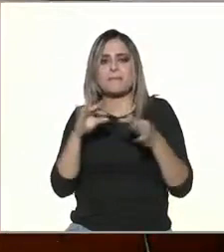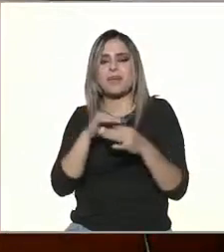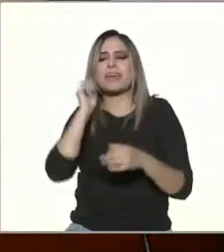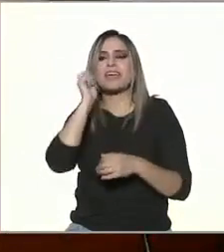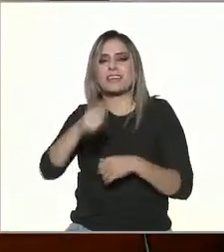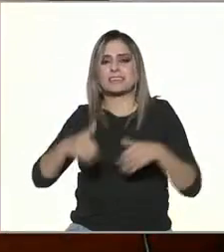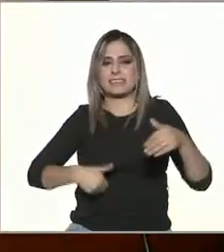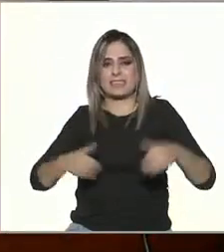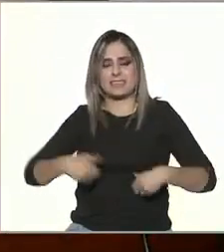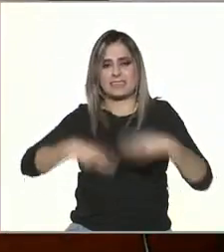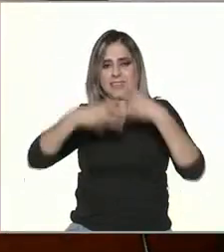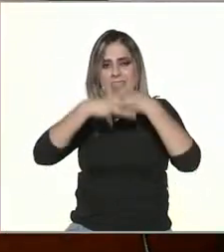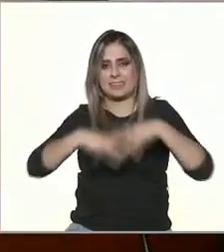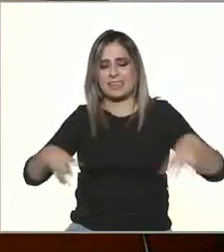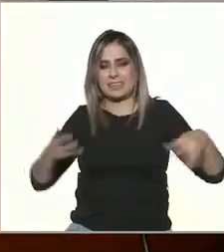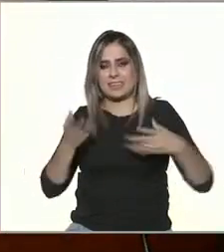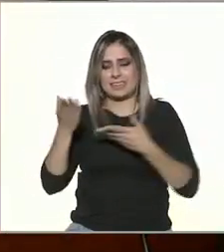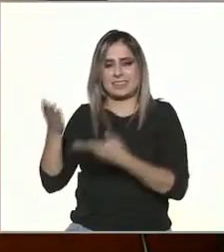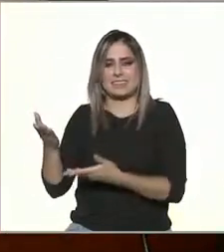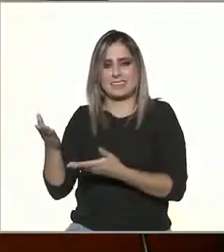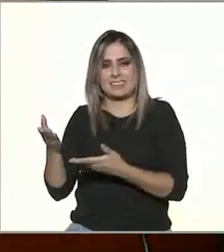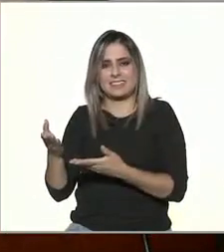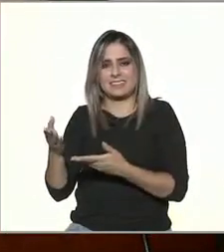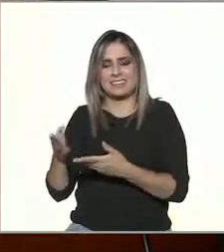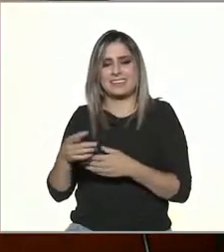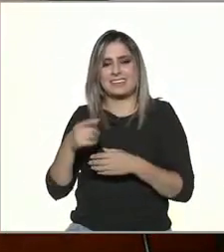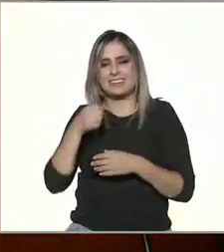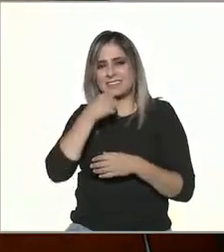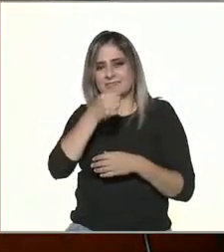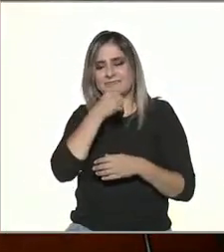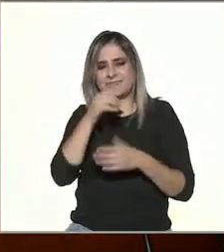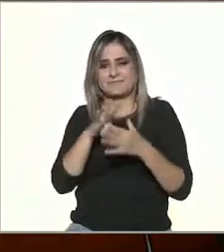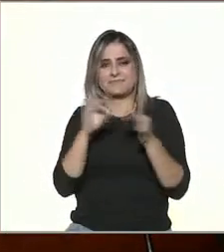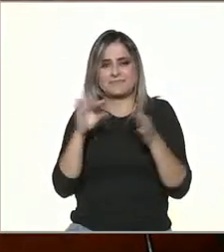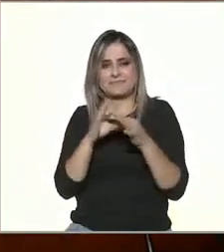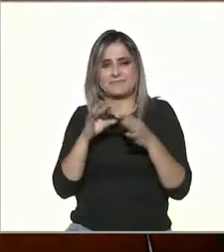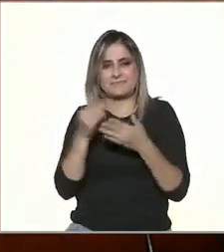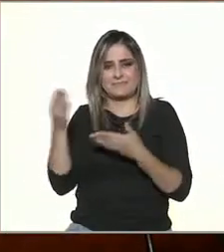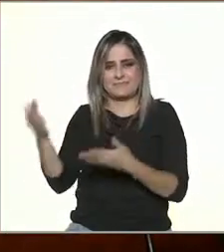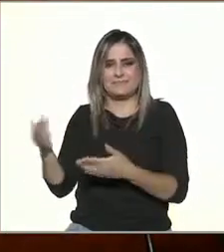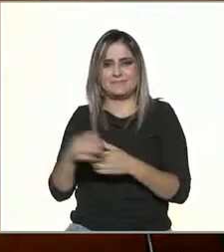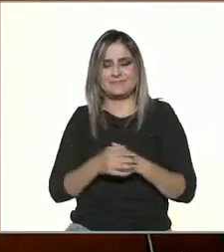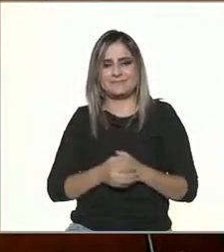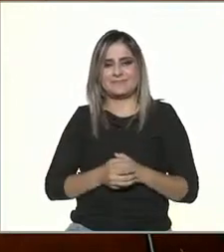el día de hoy pues la sección de teatro adelante